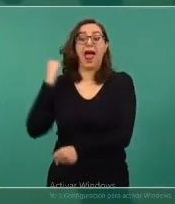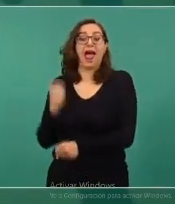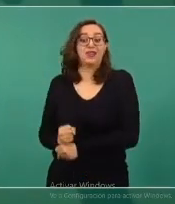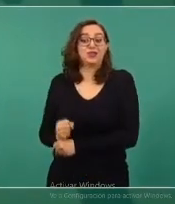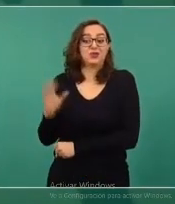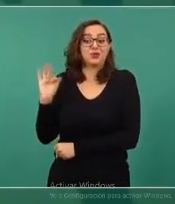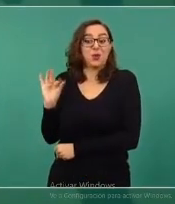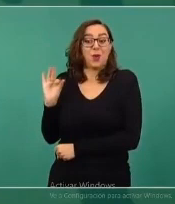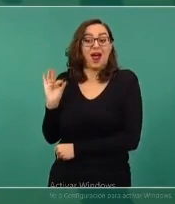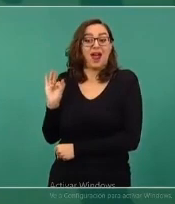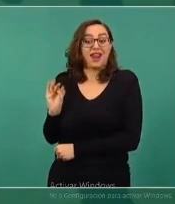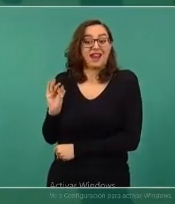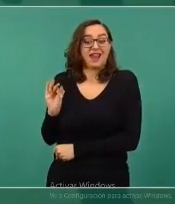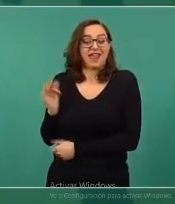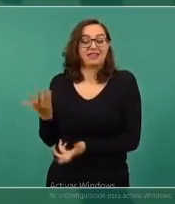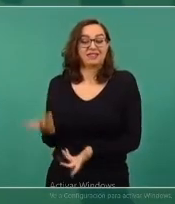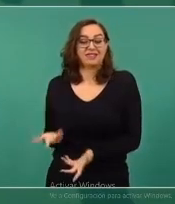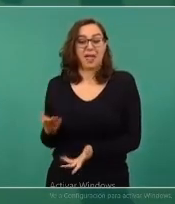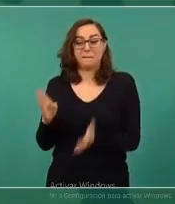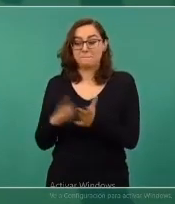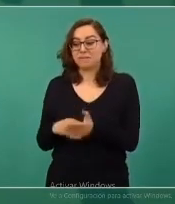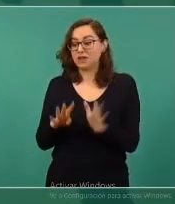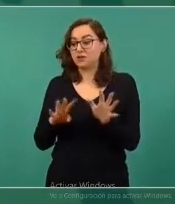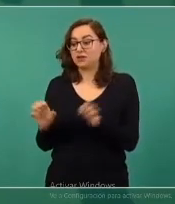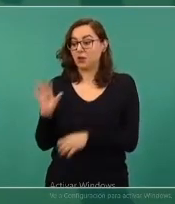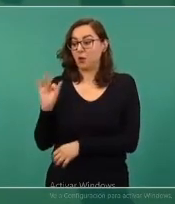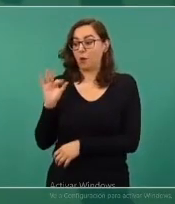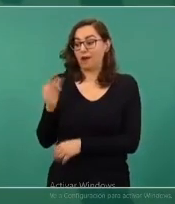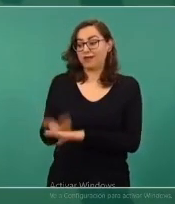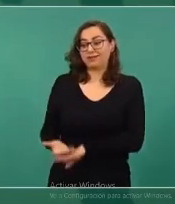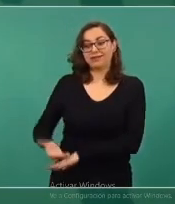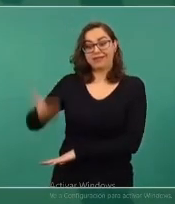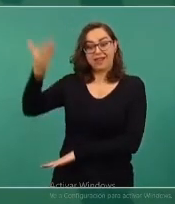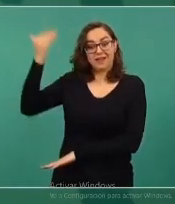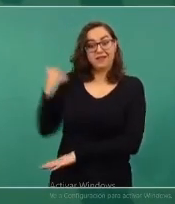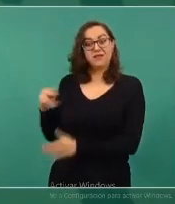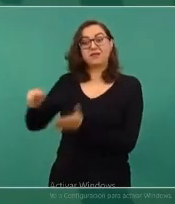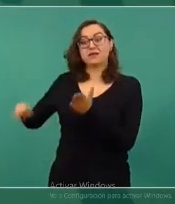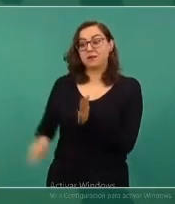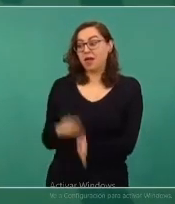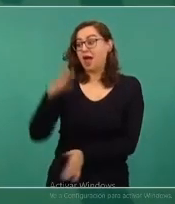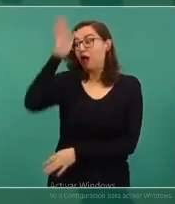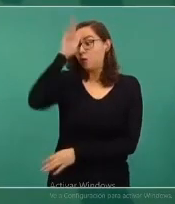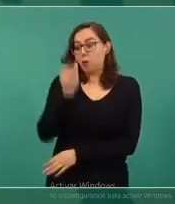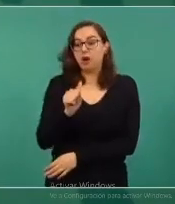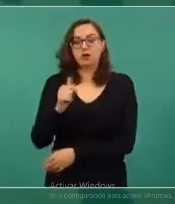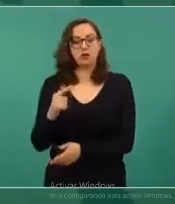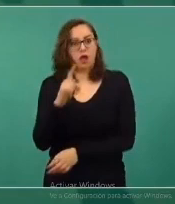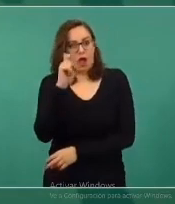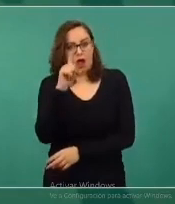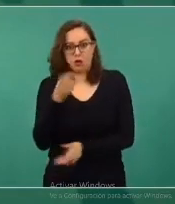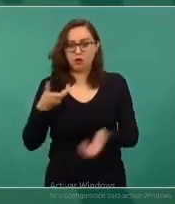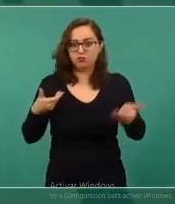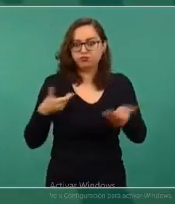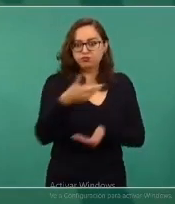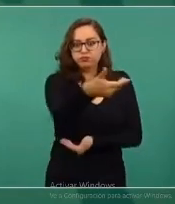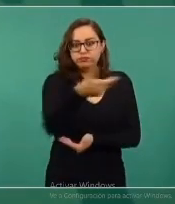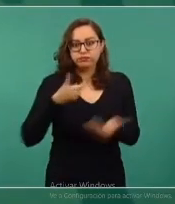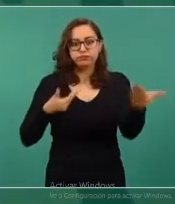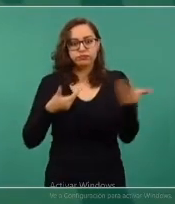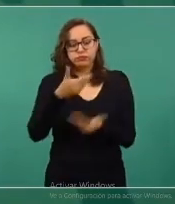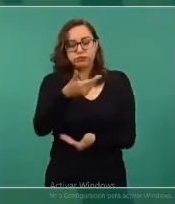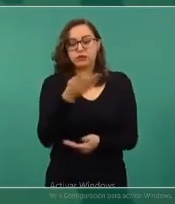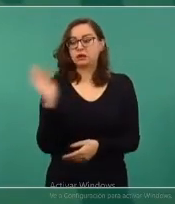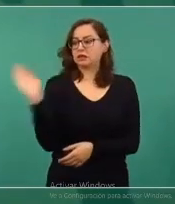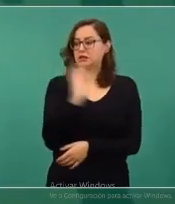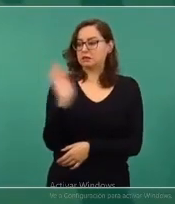y si no cumplíamos con ese tratado podían venir represalias a